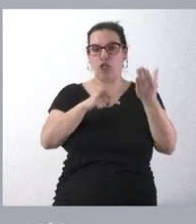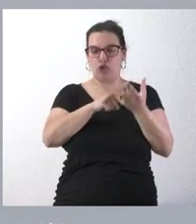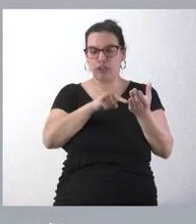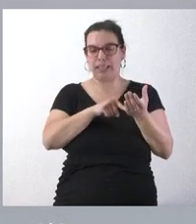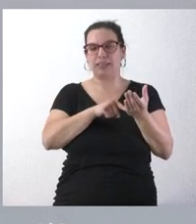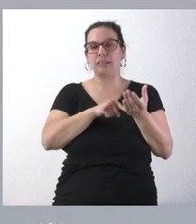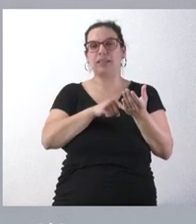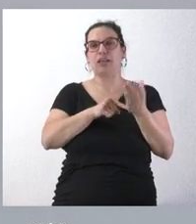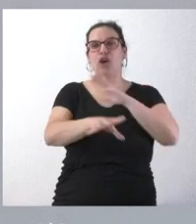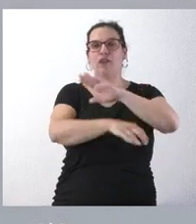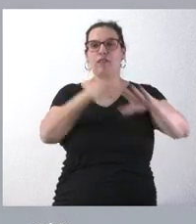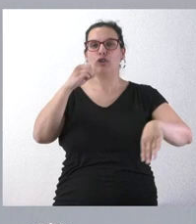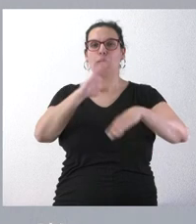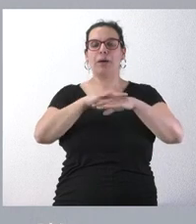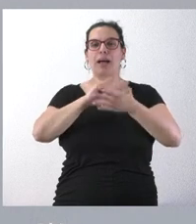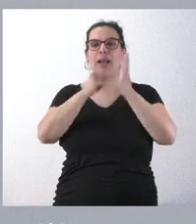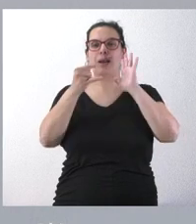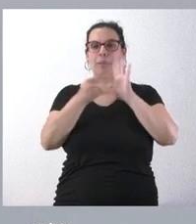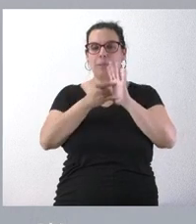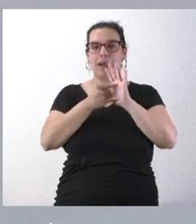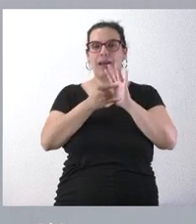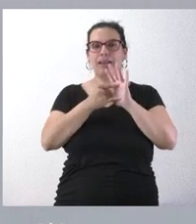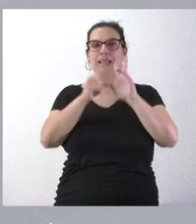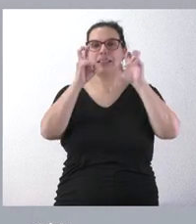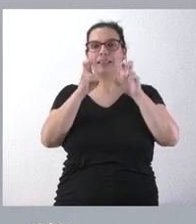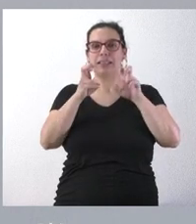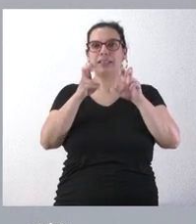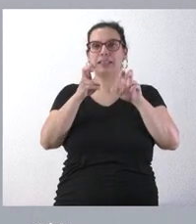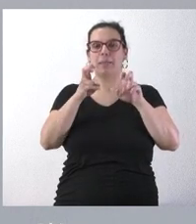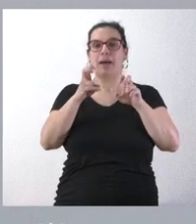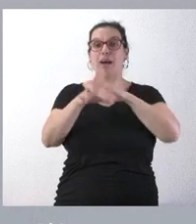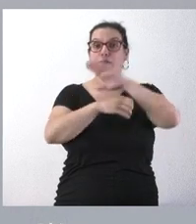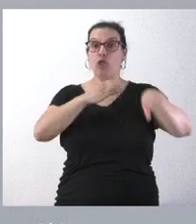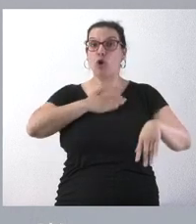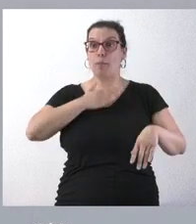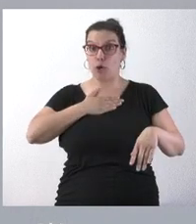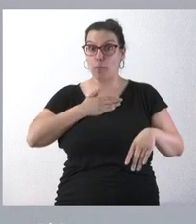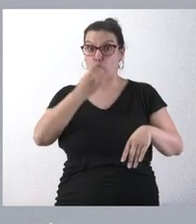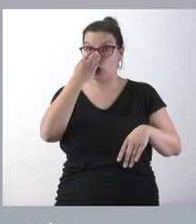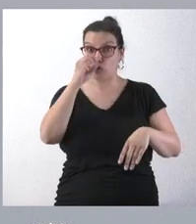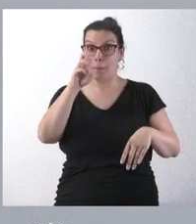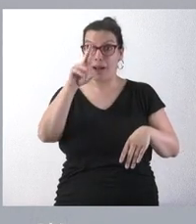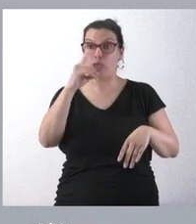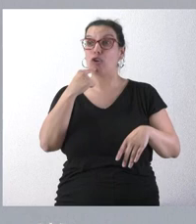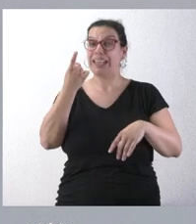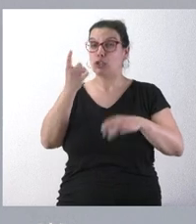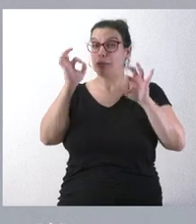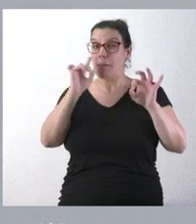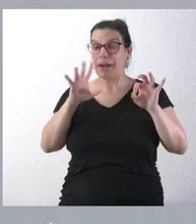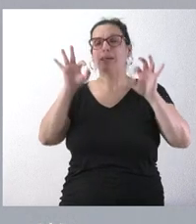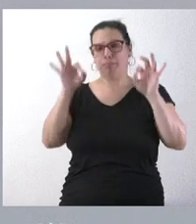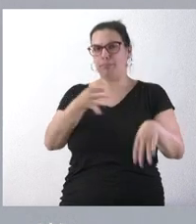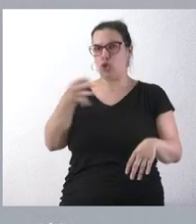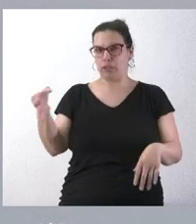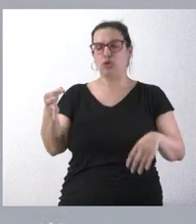para el plan del hábitat del oso eran fondos propios, le confirmo que es así. La información que le había dado inicialmente es la